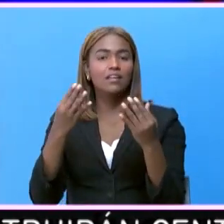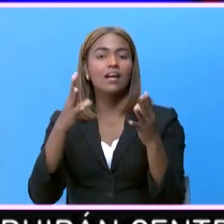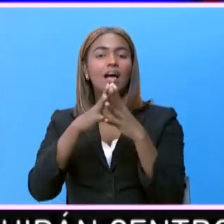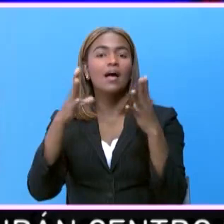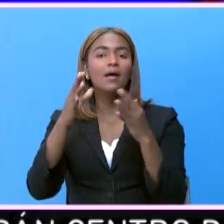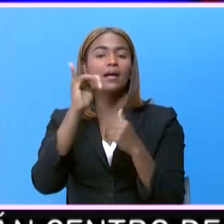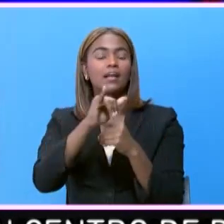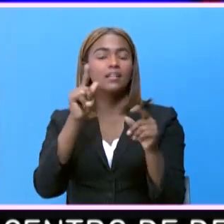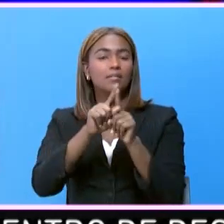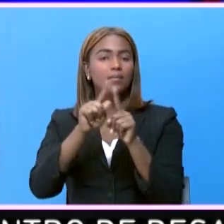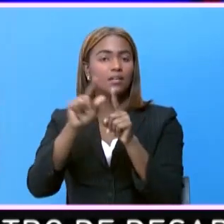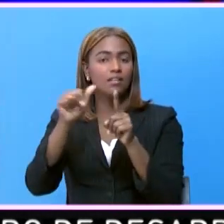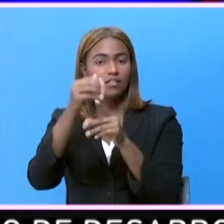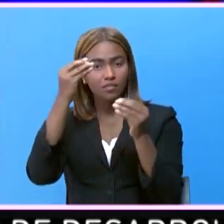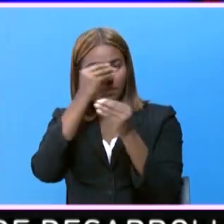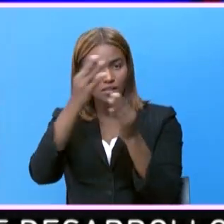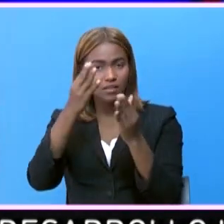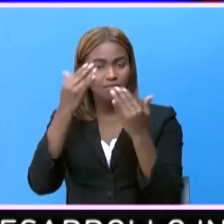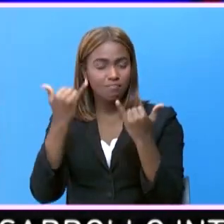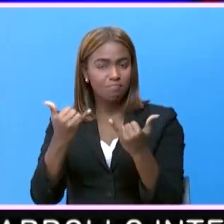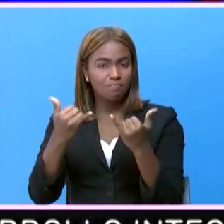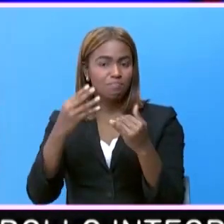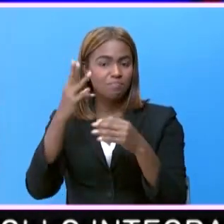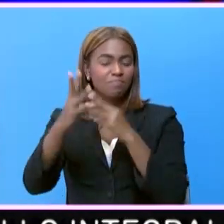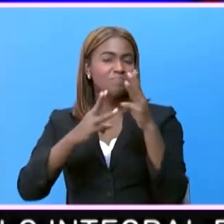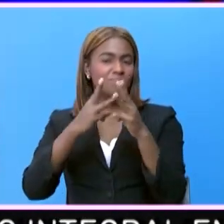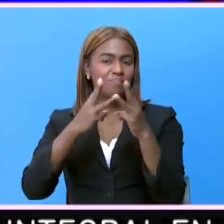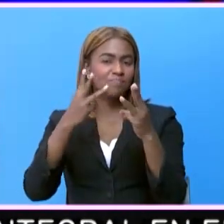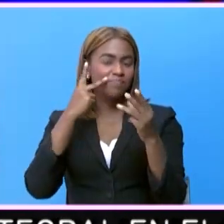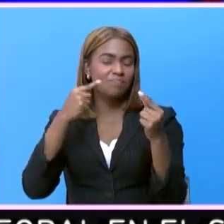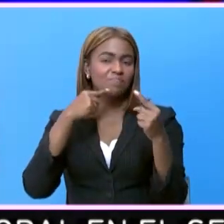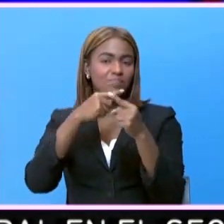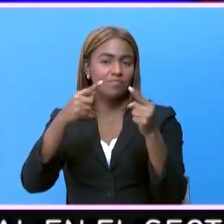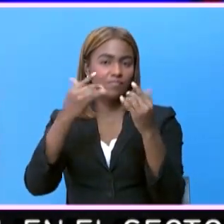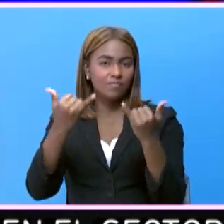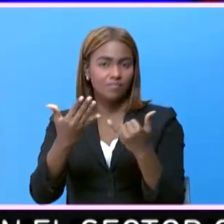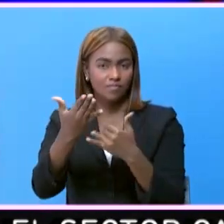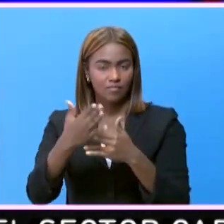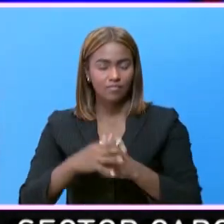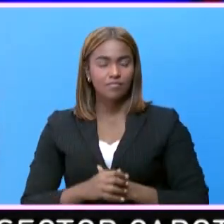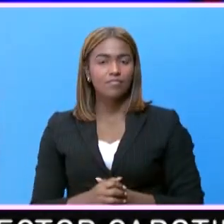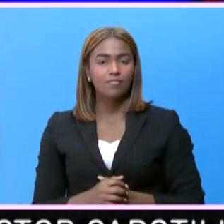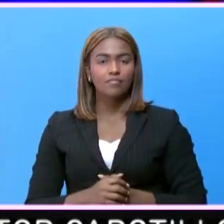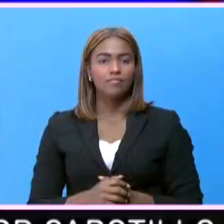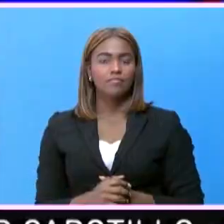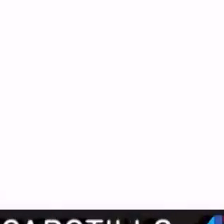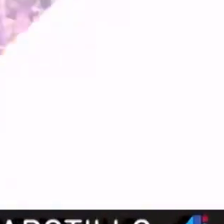tiene esta y otras informaciones en el siguiente resumen de espectáculos.